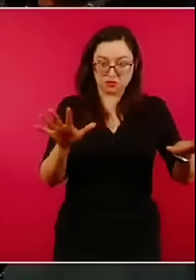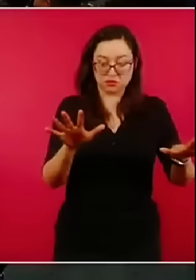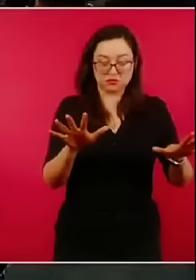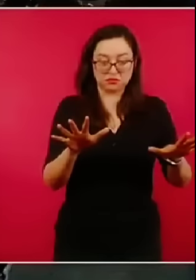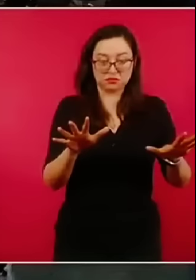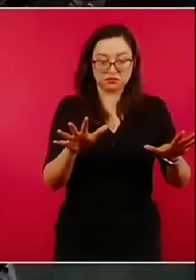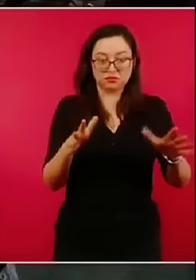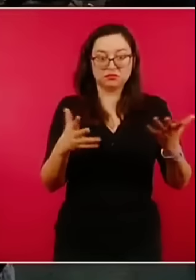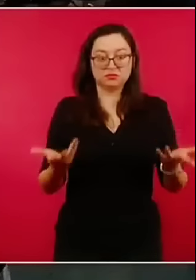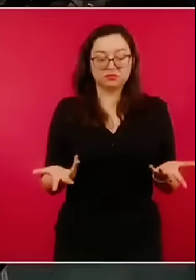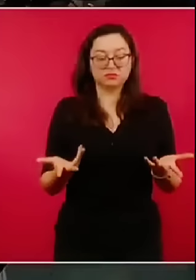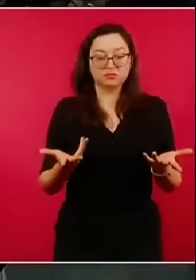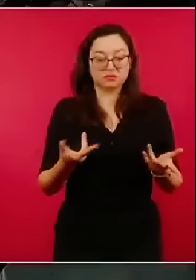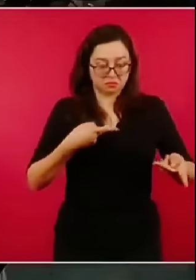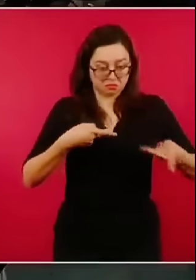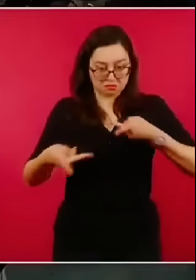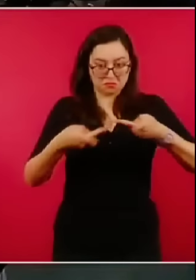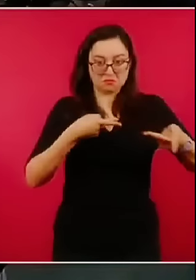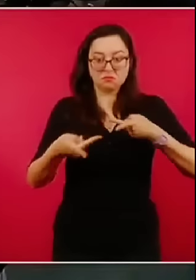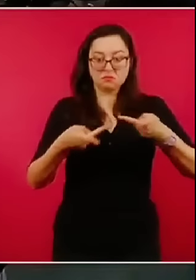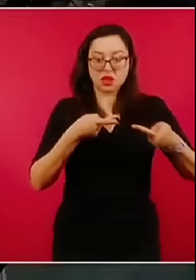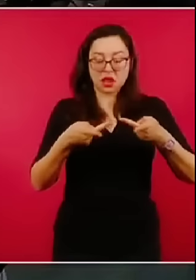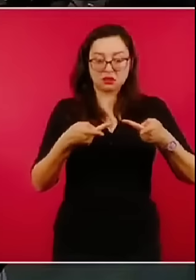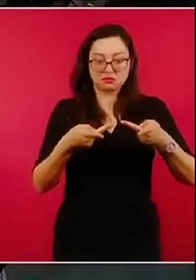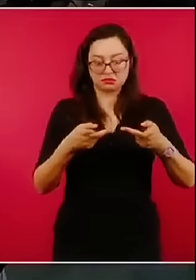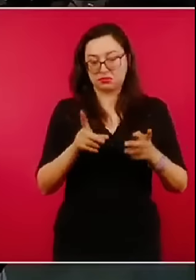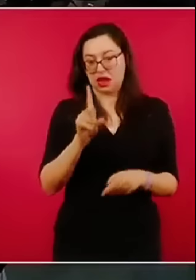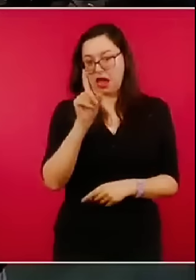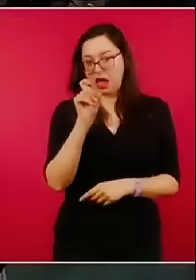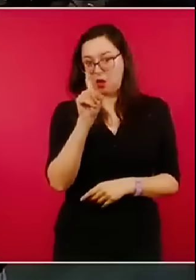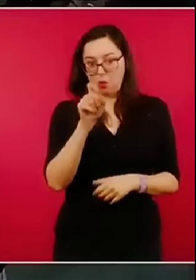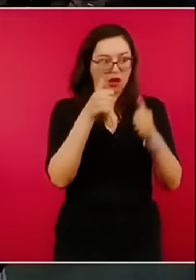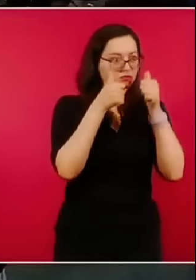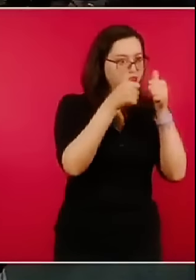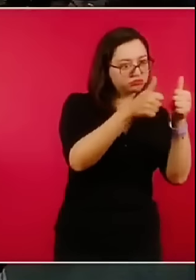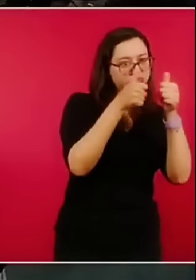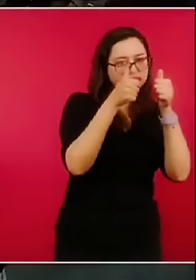Estos son los planes prioritarios que tenemos.